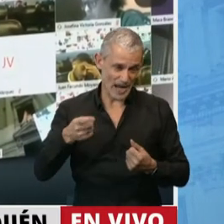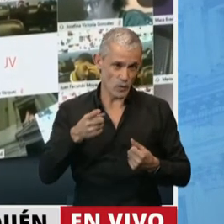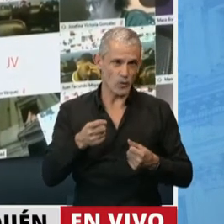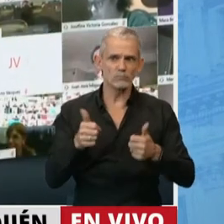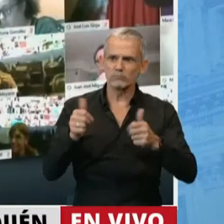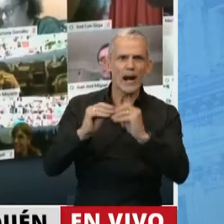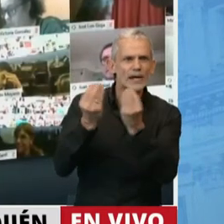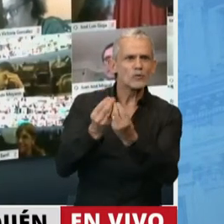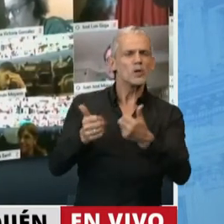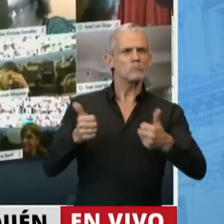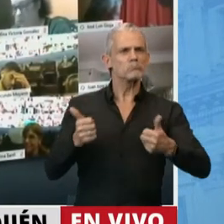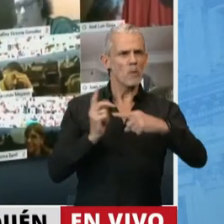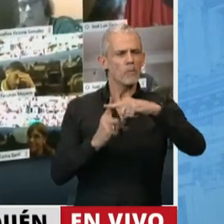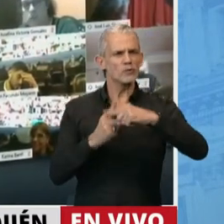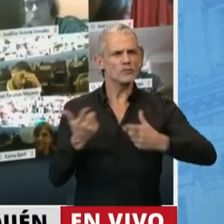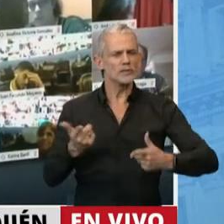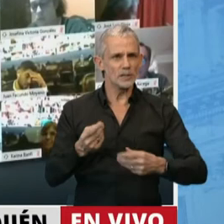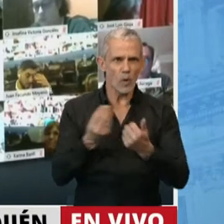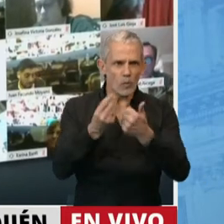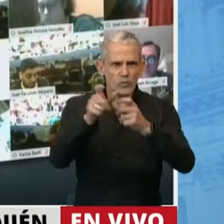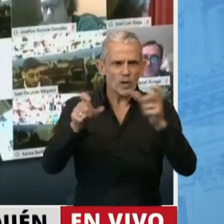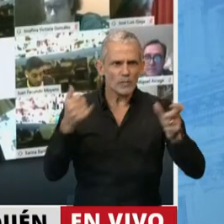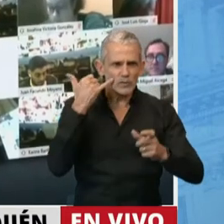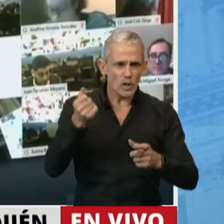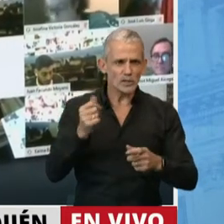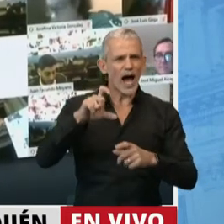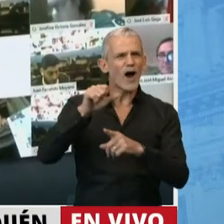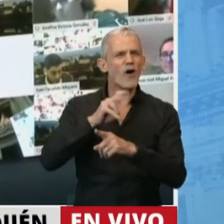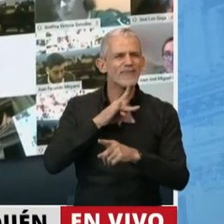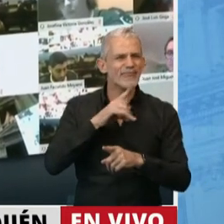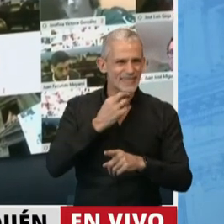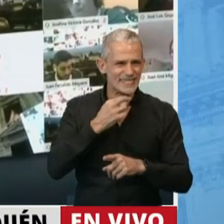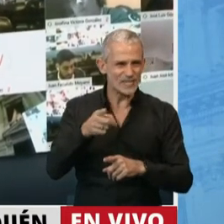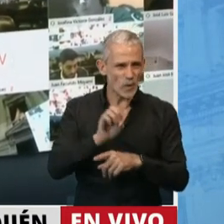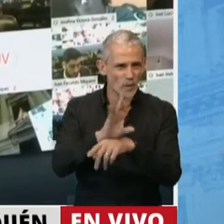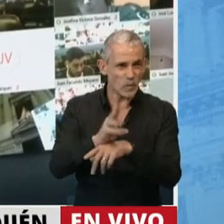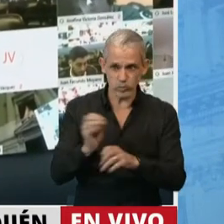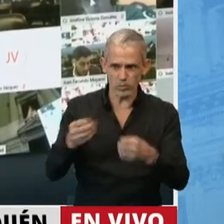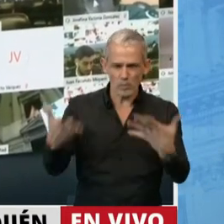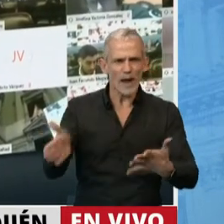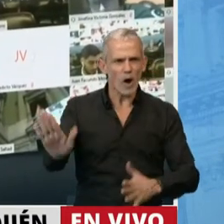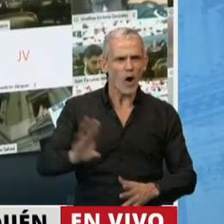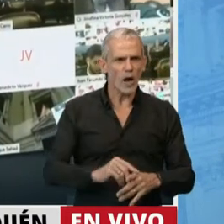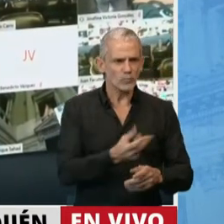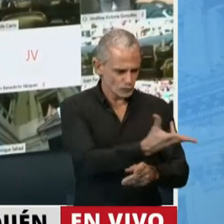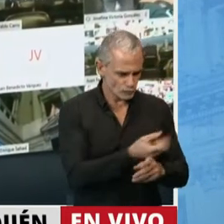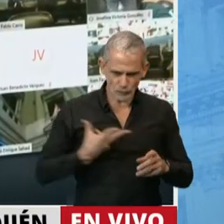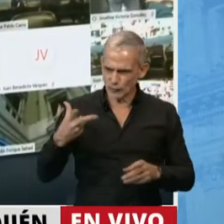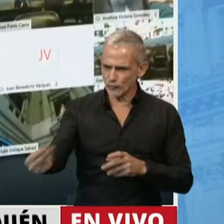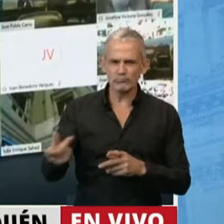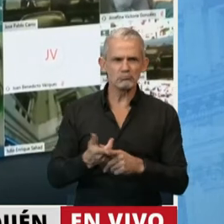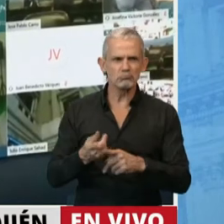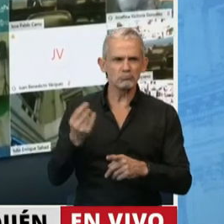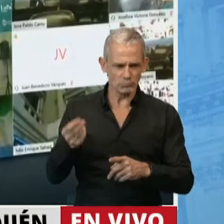resultados alentadores. Ya son muchos los pacientes con COVID-19 que han mejorado con la aplicación de plasma de